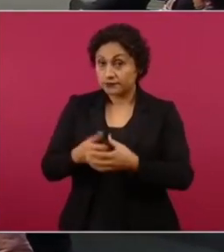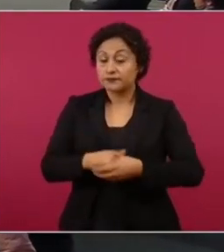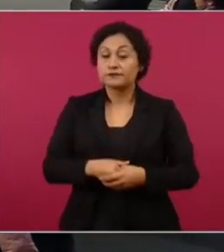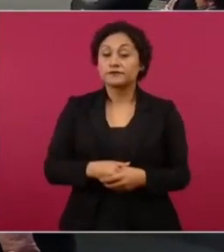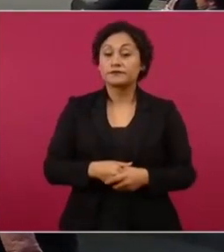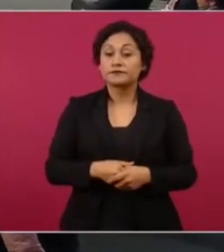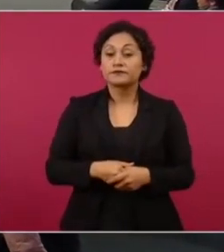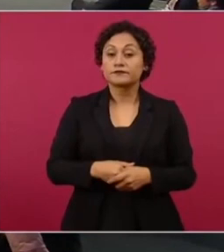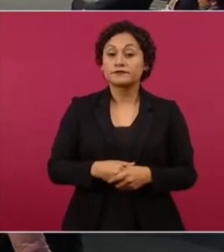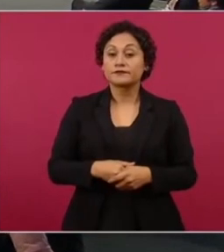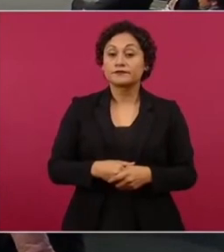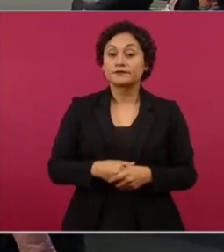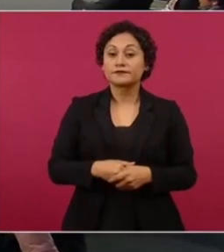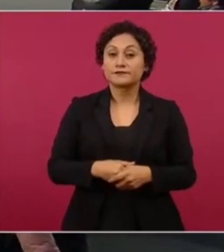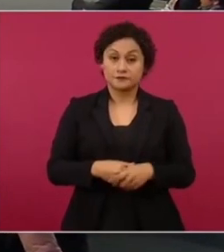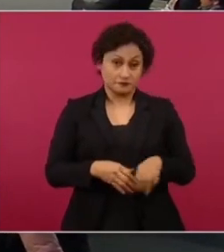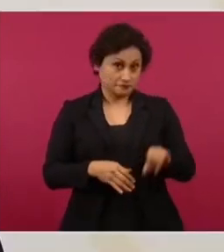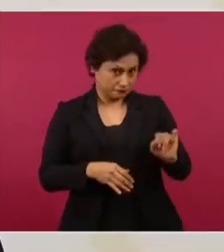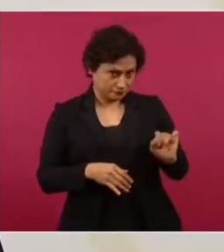dice que sí no